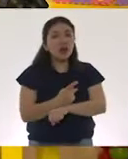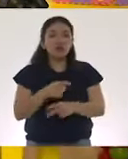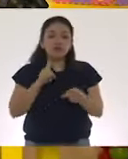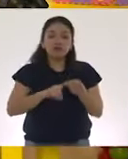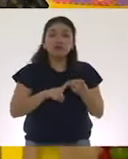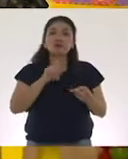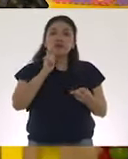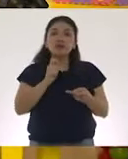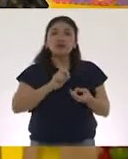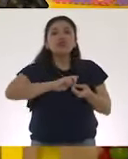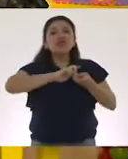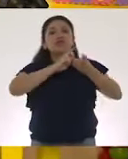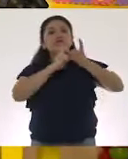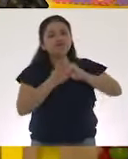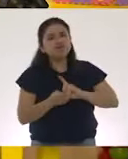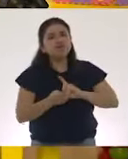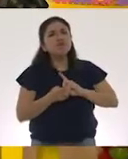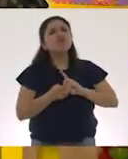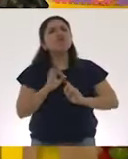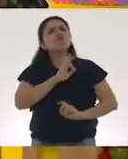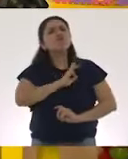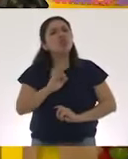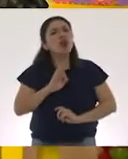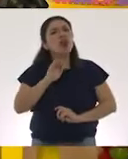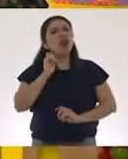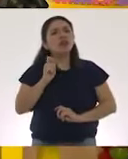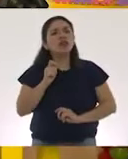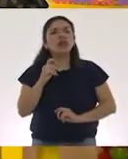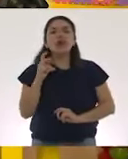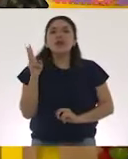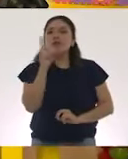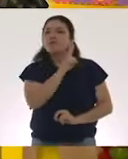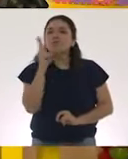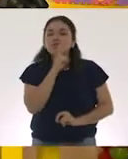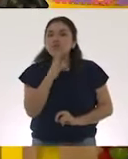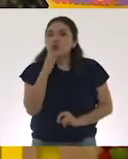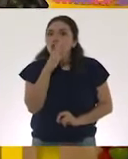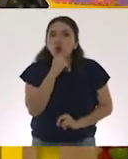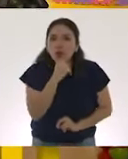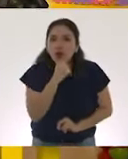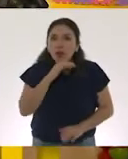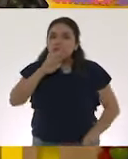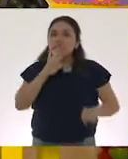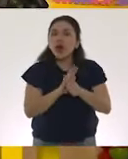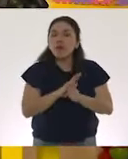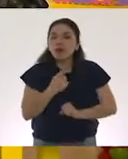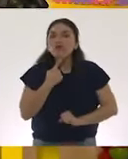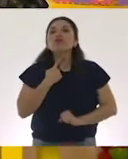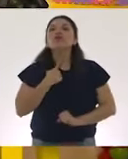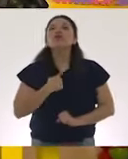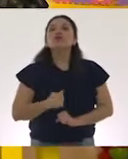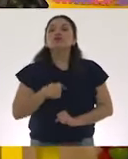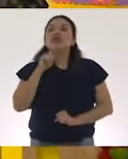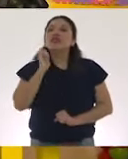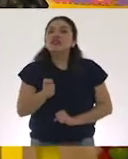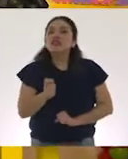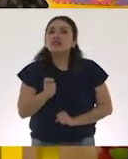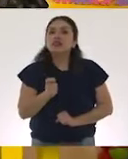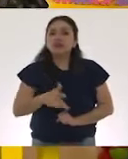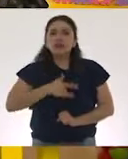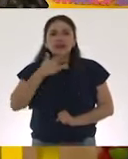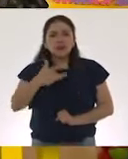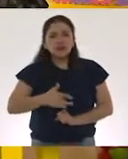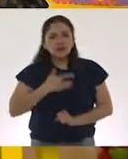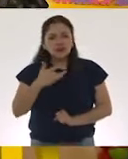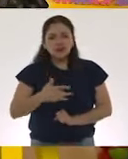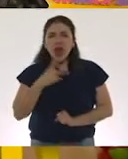y que desarrollamos signos y síntomas es la dificultad respiratoria. ¿Y esto qué quiere decir? Bueno, que vamos a sentir